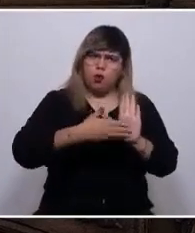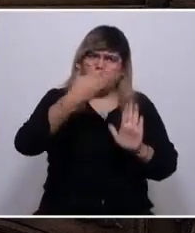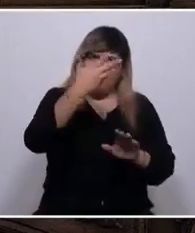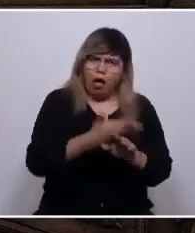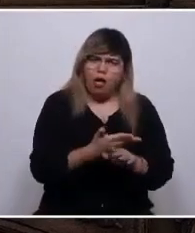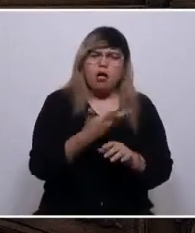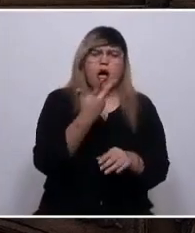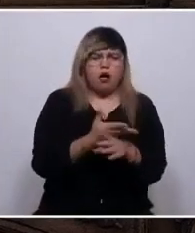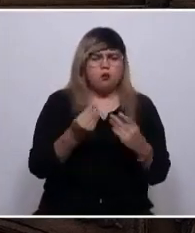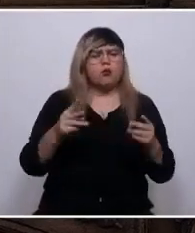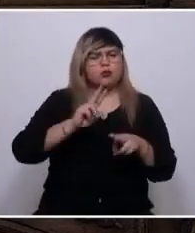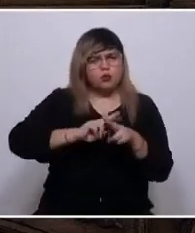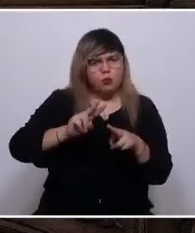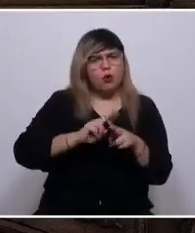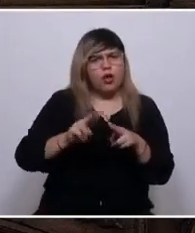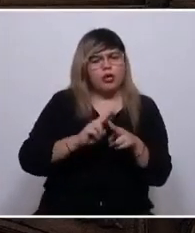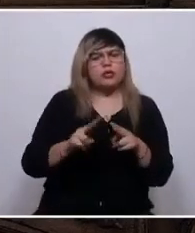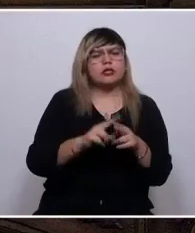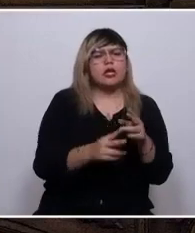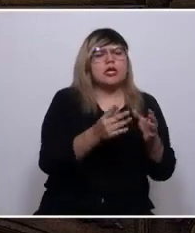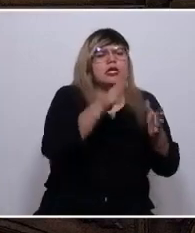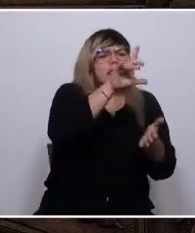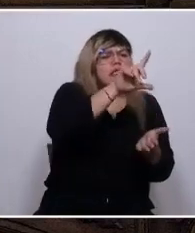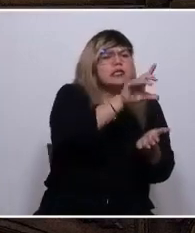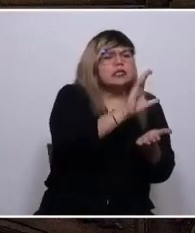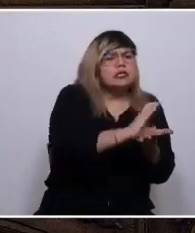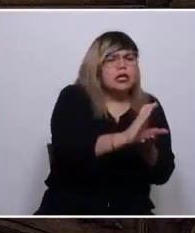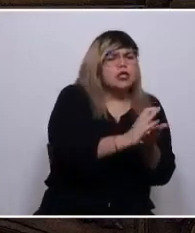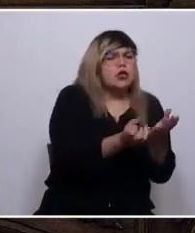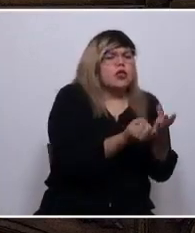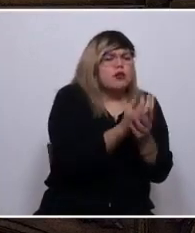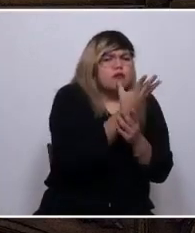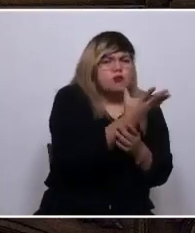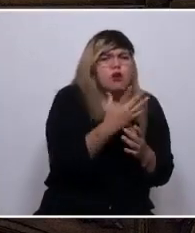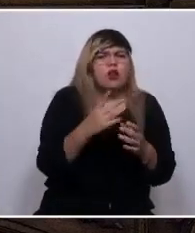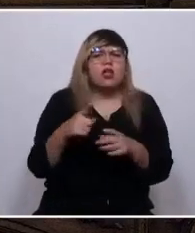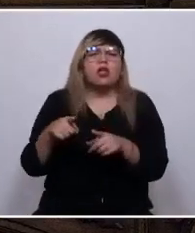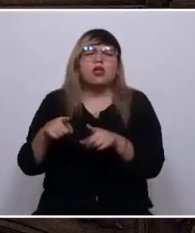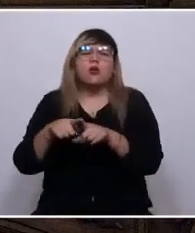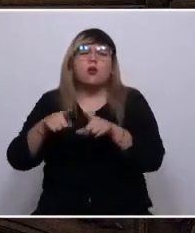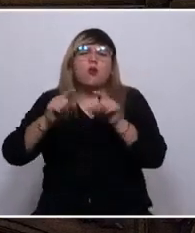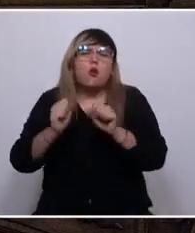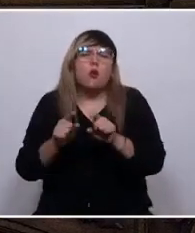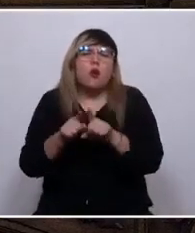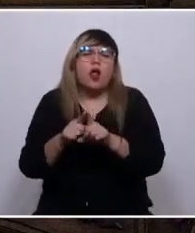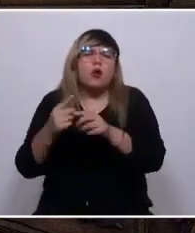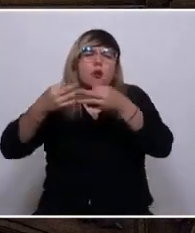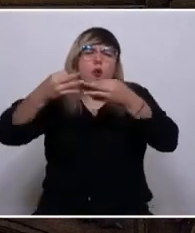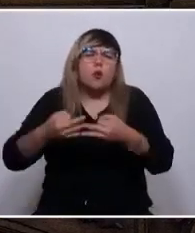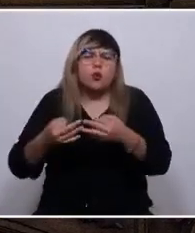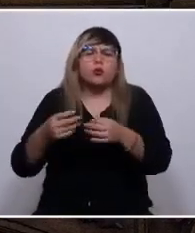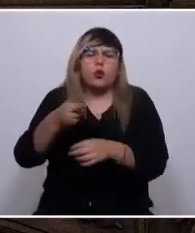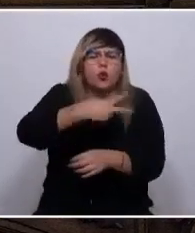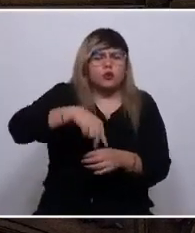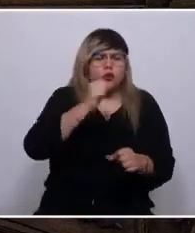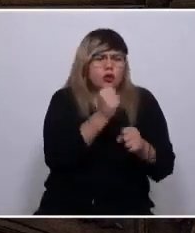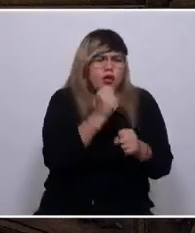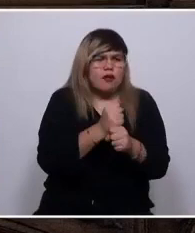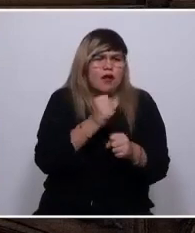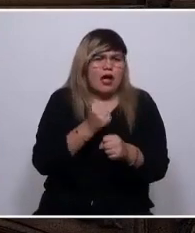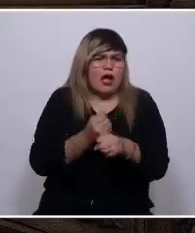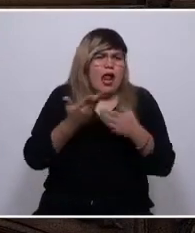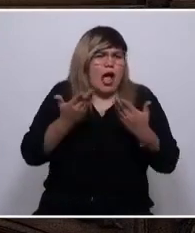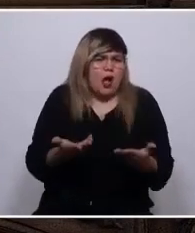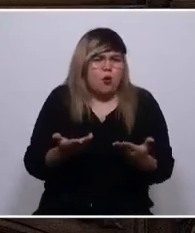implementar. Corredores biológicos, cercos de flores. Están las condiciones para una transición por ese creativista justa. Nos toca trazar juntas y juntos esa hoja de ruta.